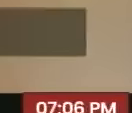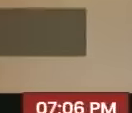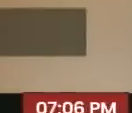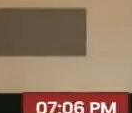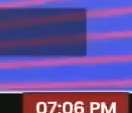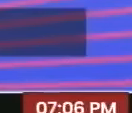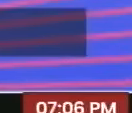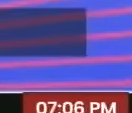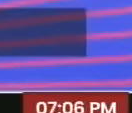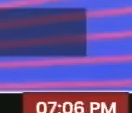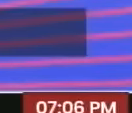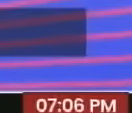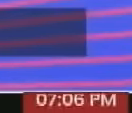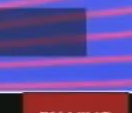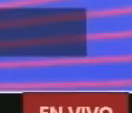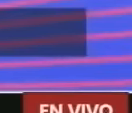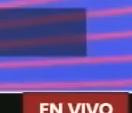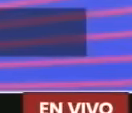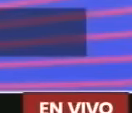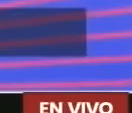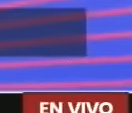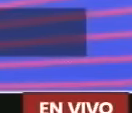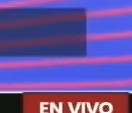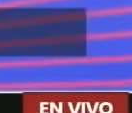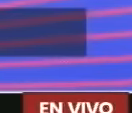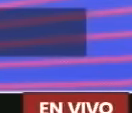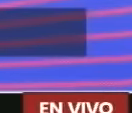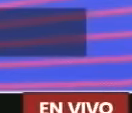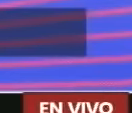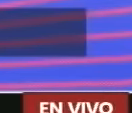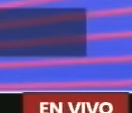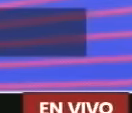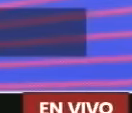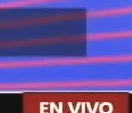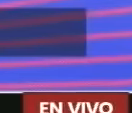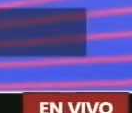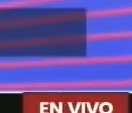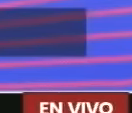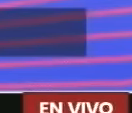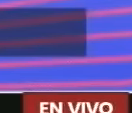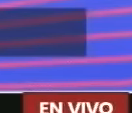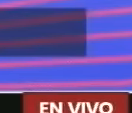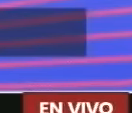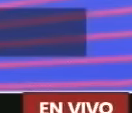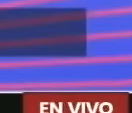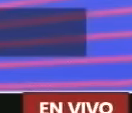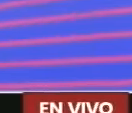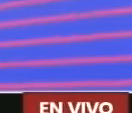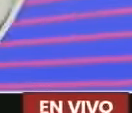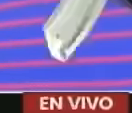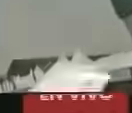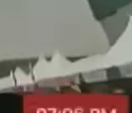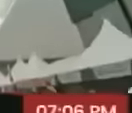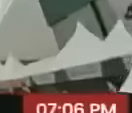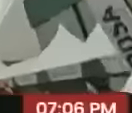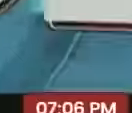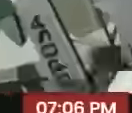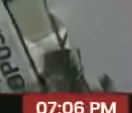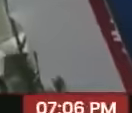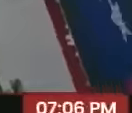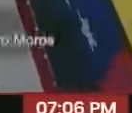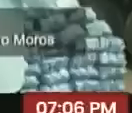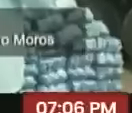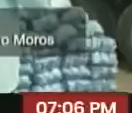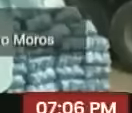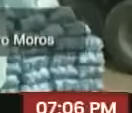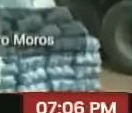hasta que se restituya el derecho internacional de manera expresa en el Ecuador Miércoles